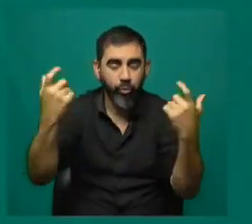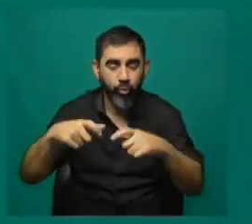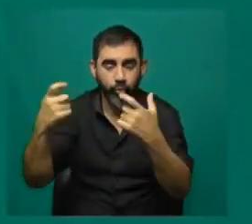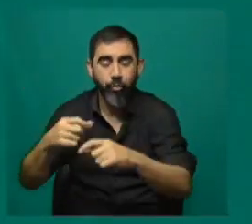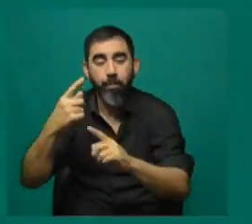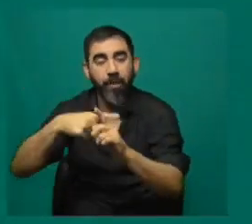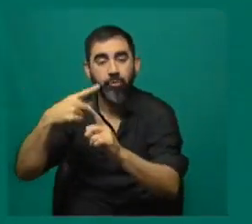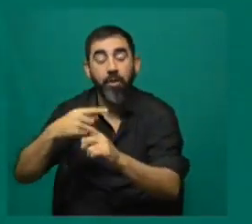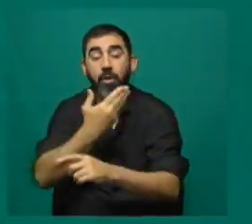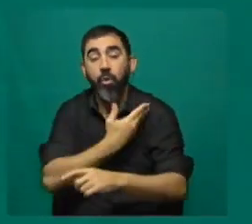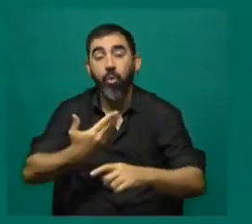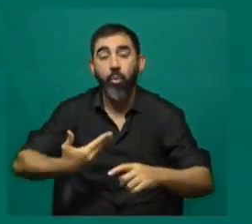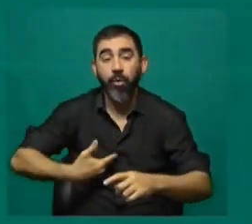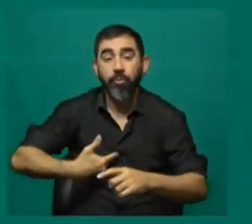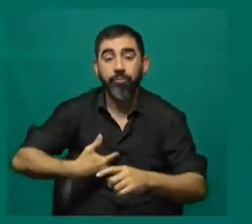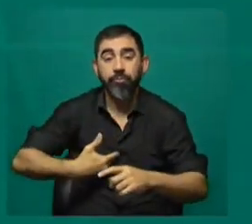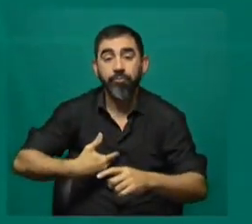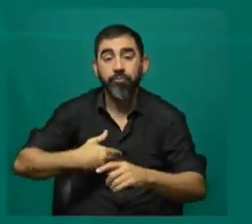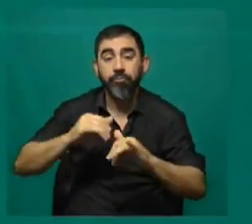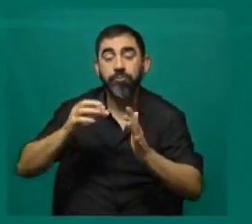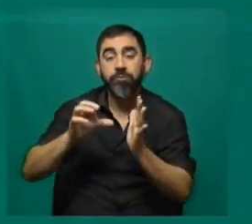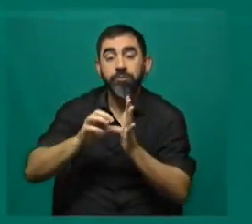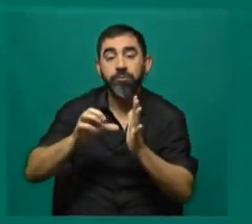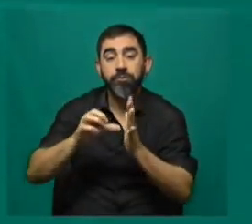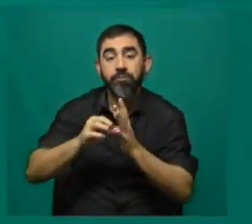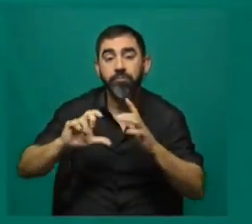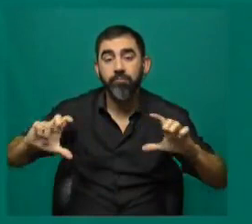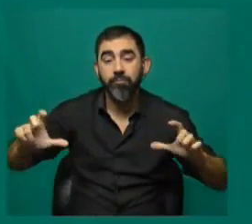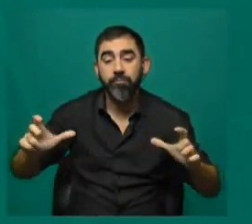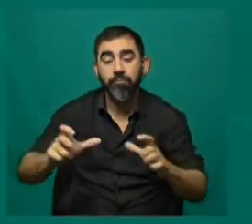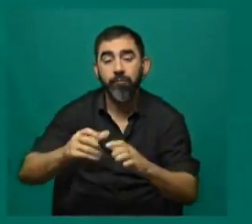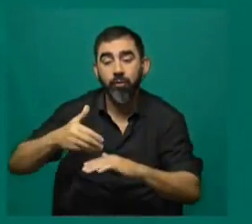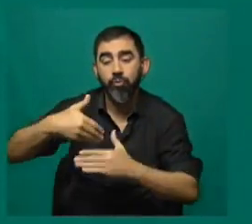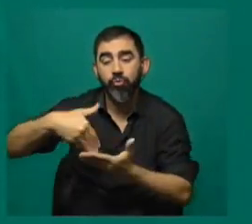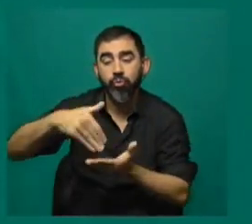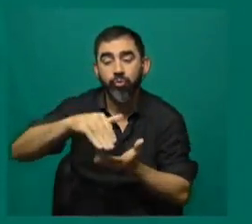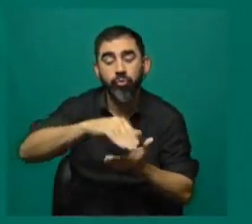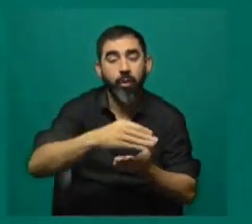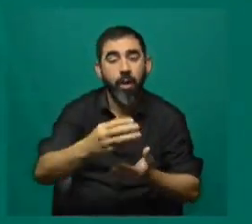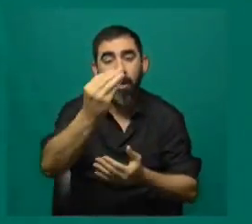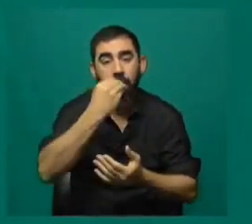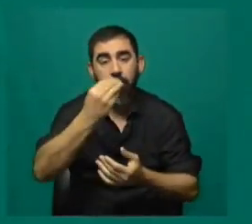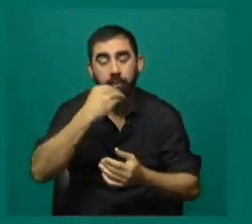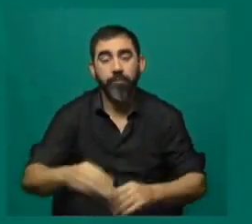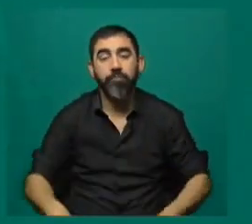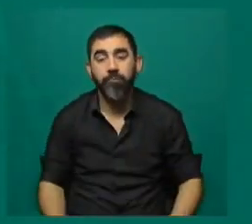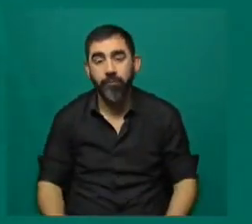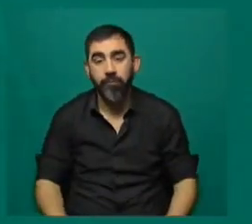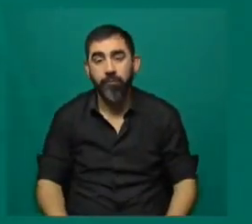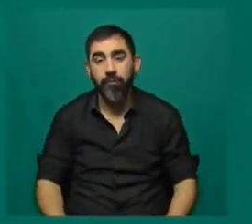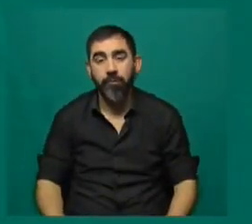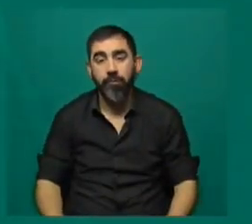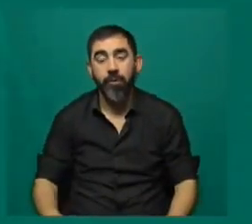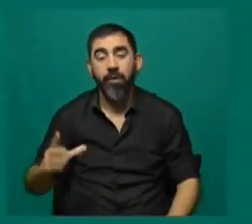por mes. El gobierno lanzó con la FAO un sistema para reducir el desperdicio de alimentos. Sí, y a propósito de este tema,